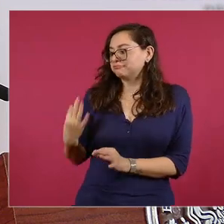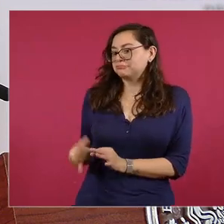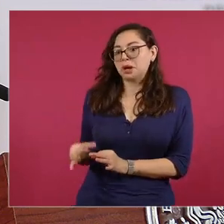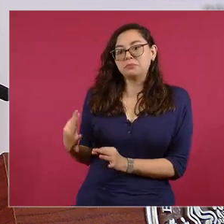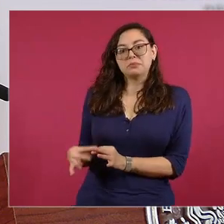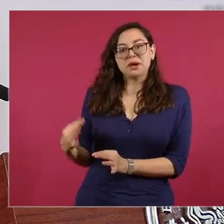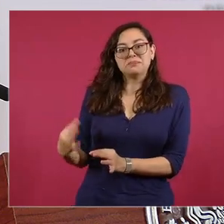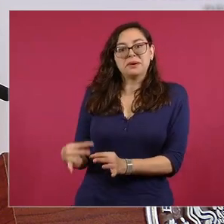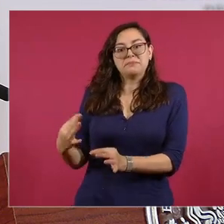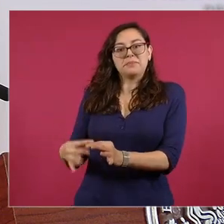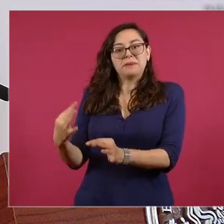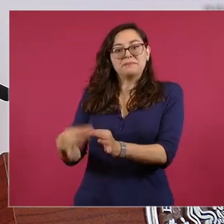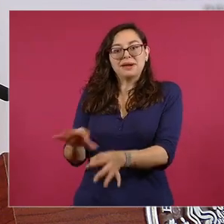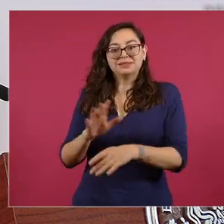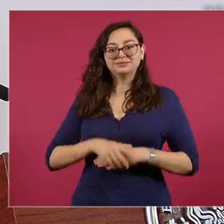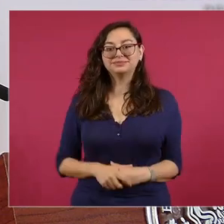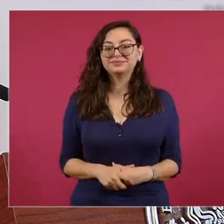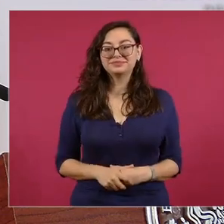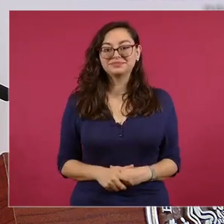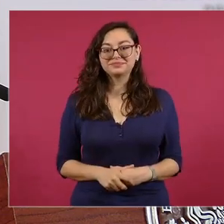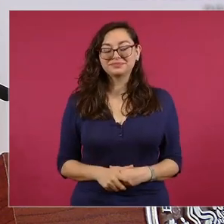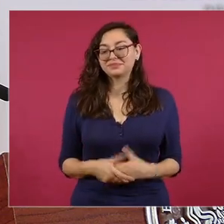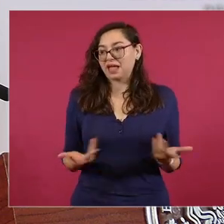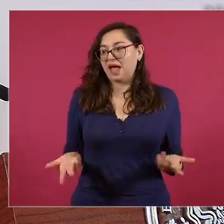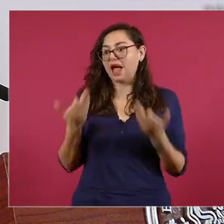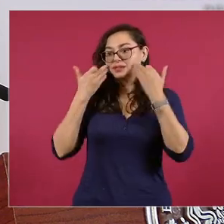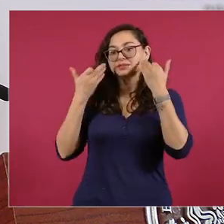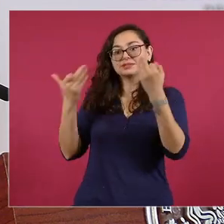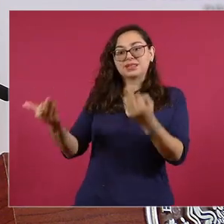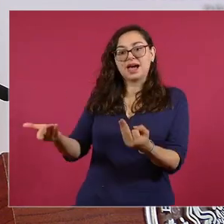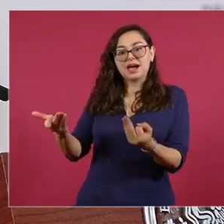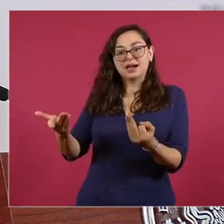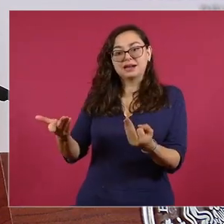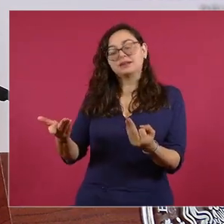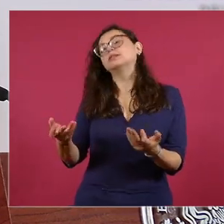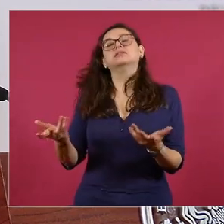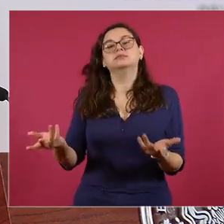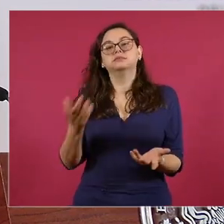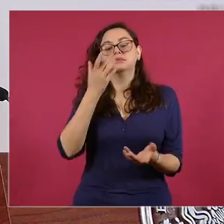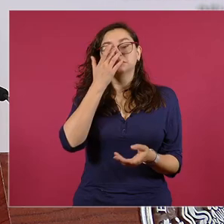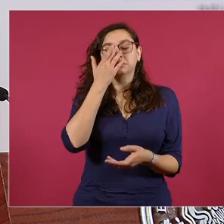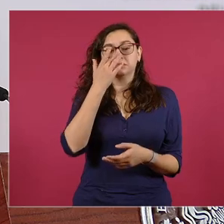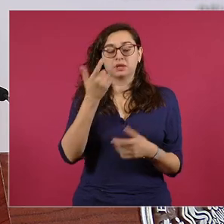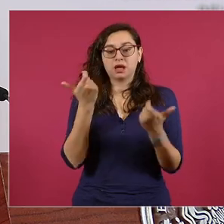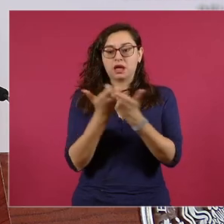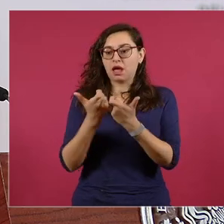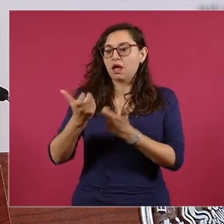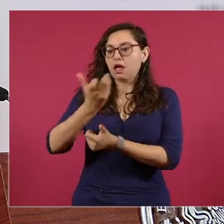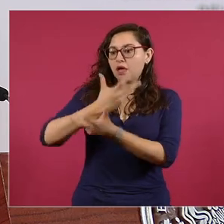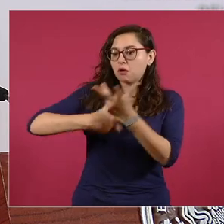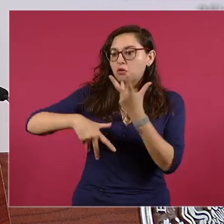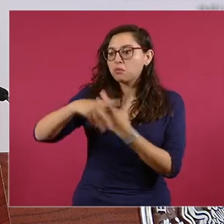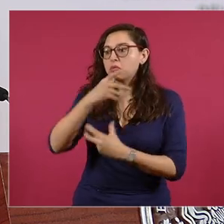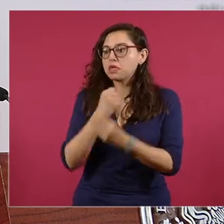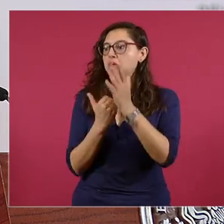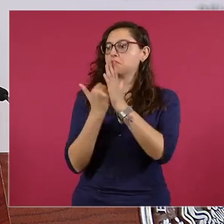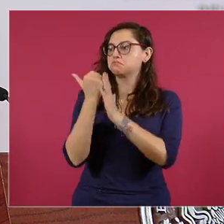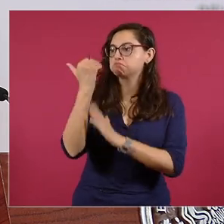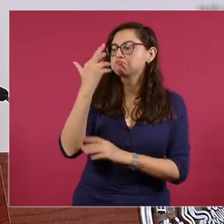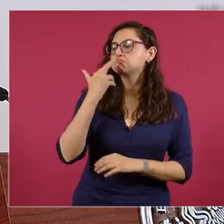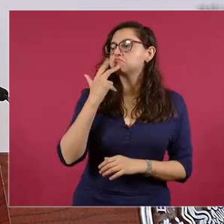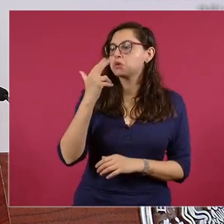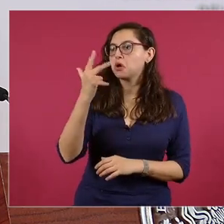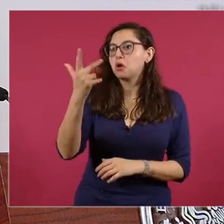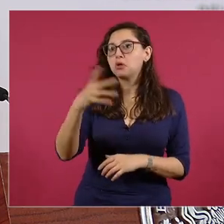hay mejores resultados económicos que en México